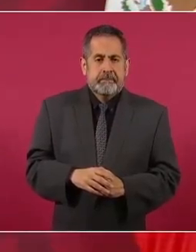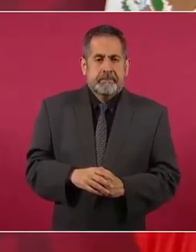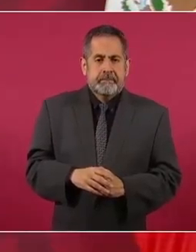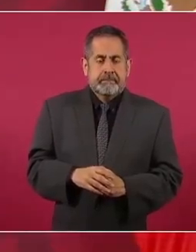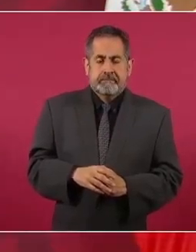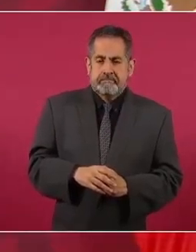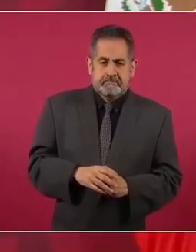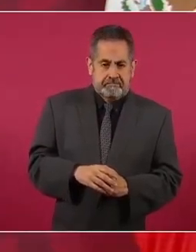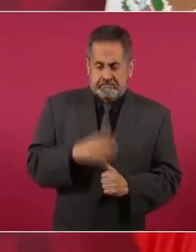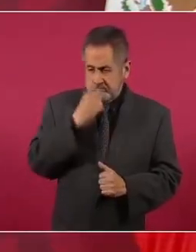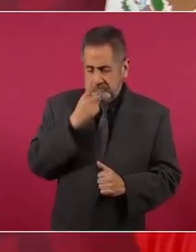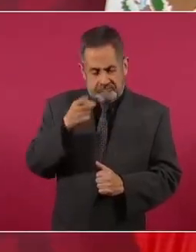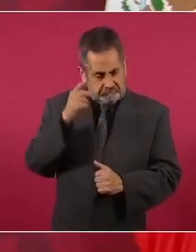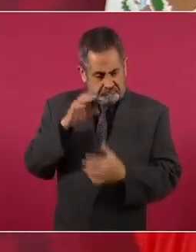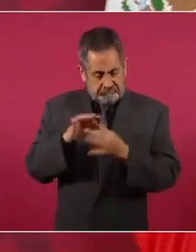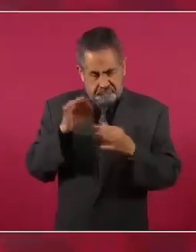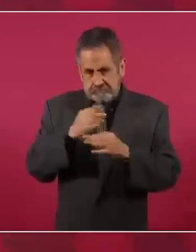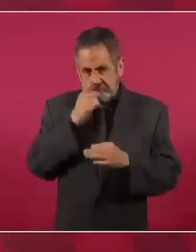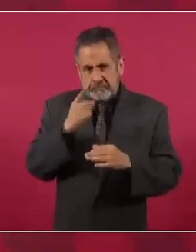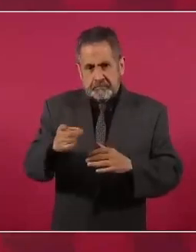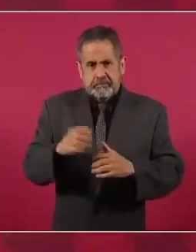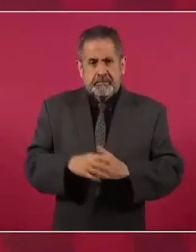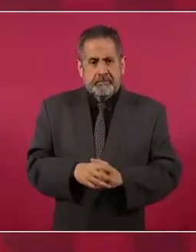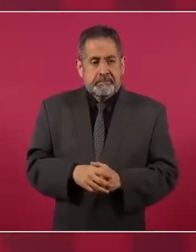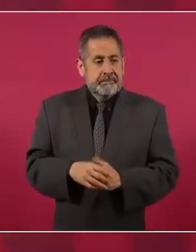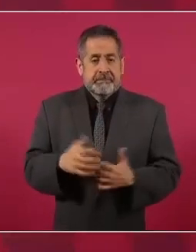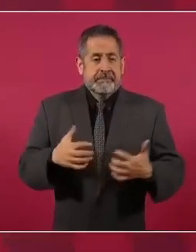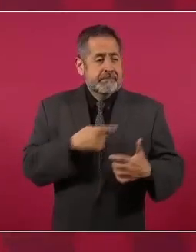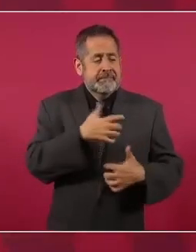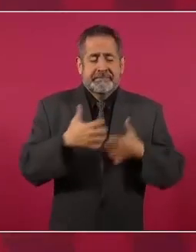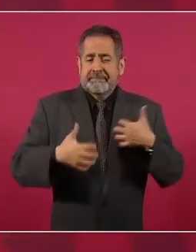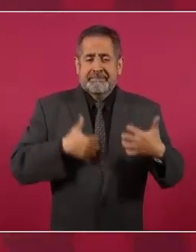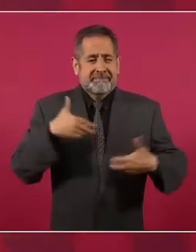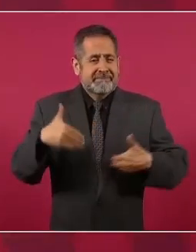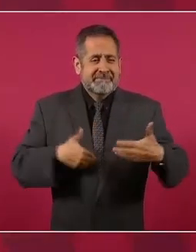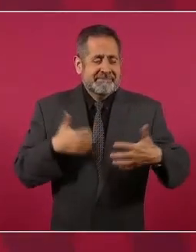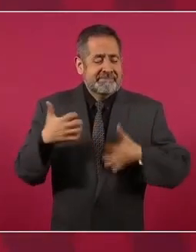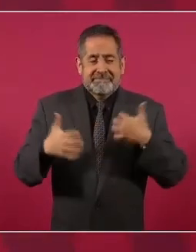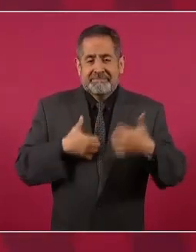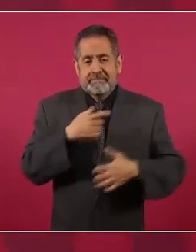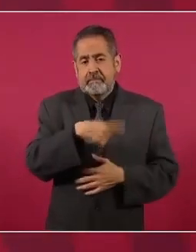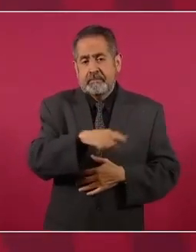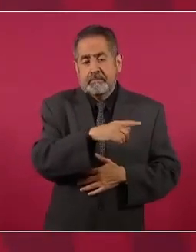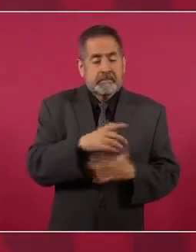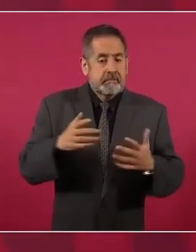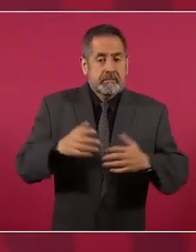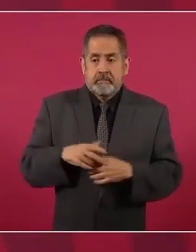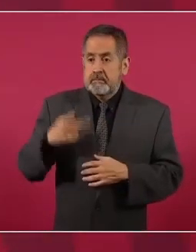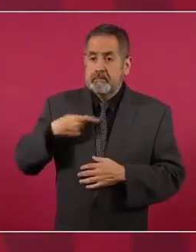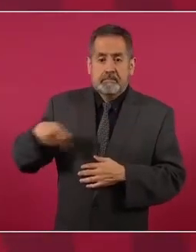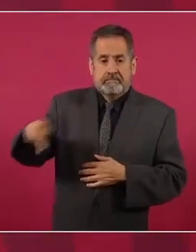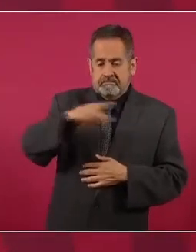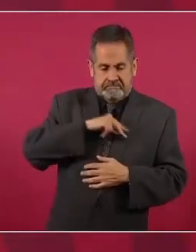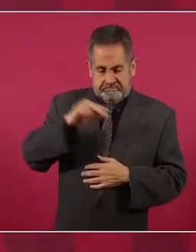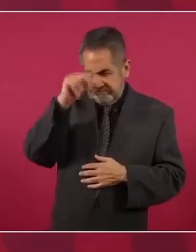sostiene, aunque les moleste mucho de que el pueblo es sabio,